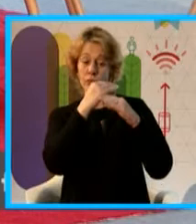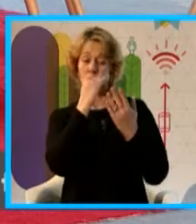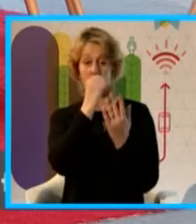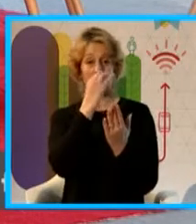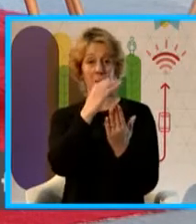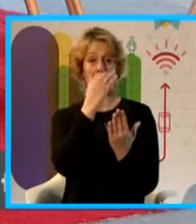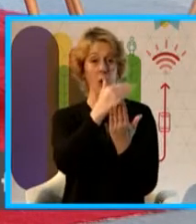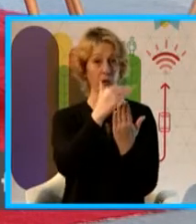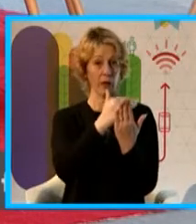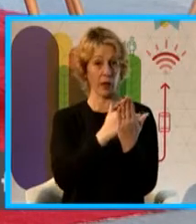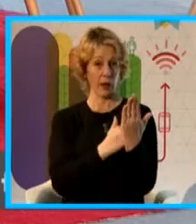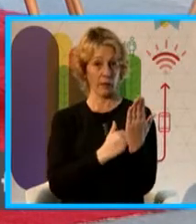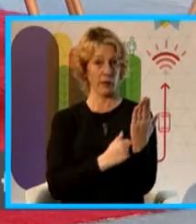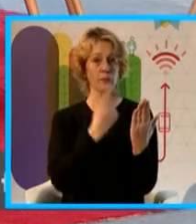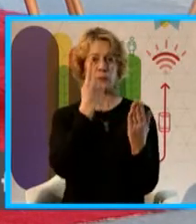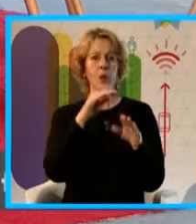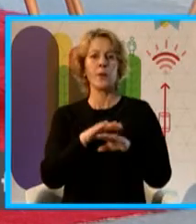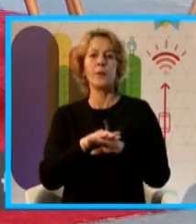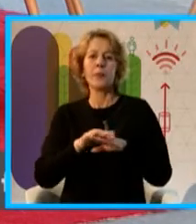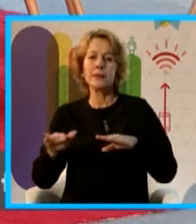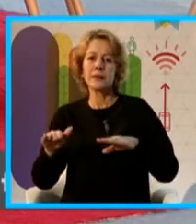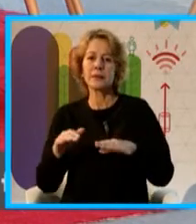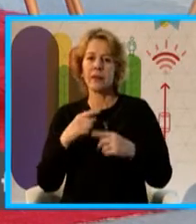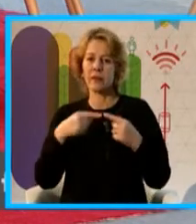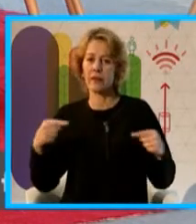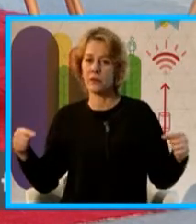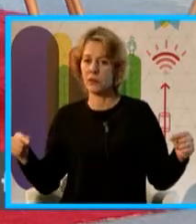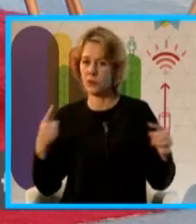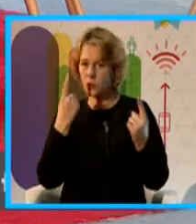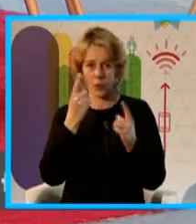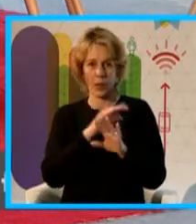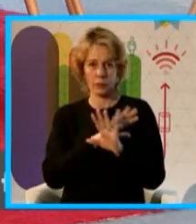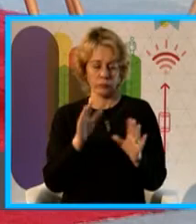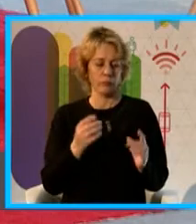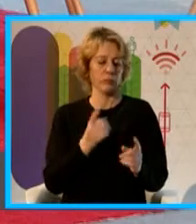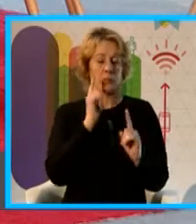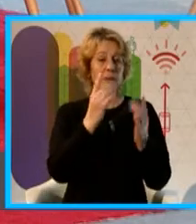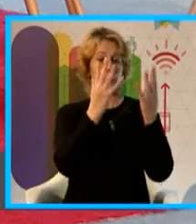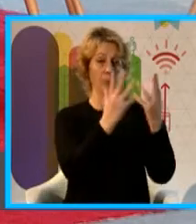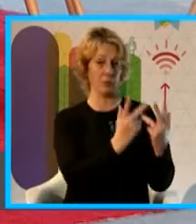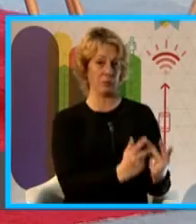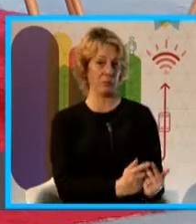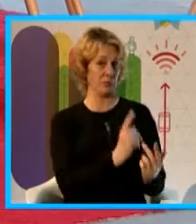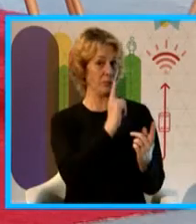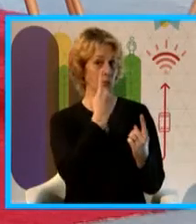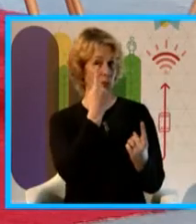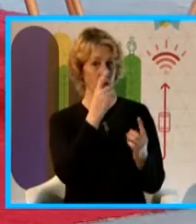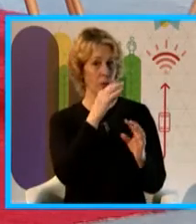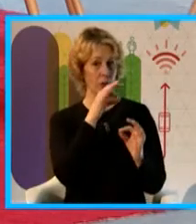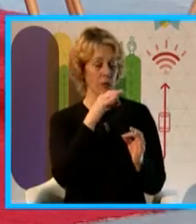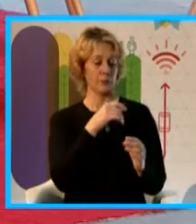datos en forma ordenada en una sola base de datos con un mismo esquema con un mismo protocolo y que puede ser consultado